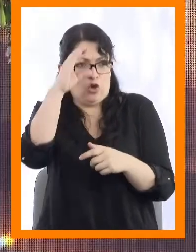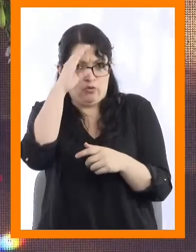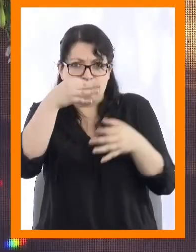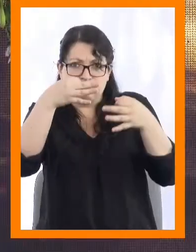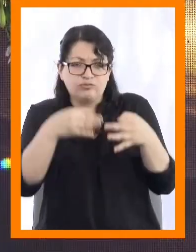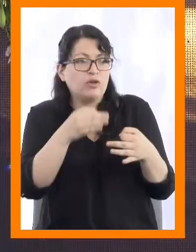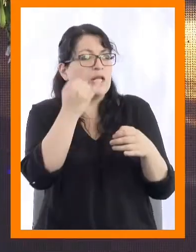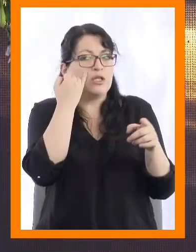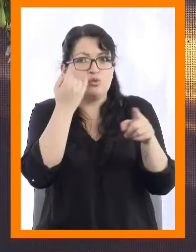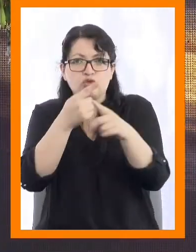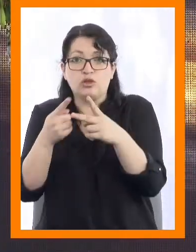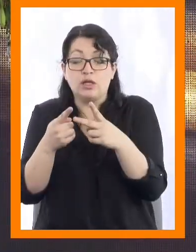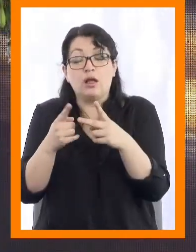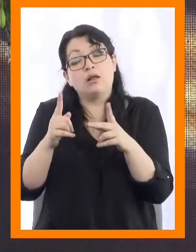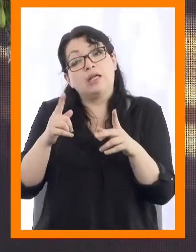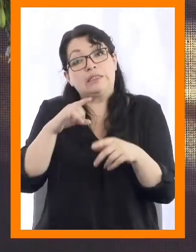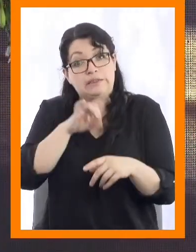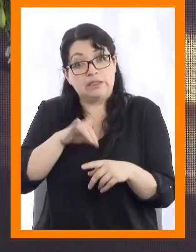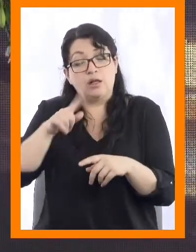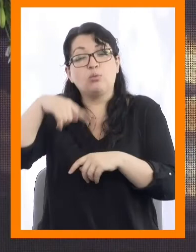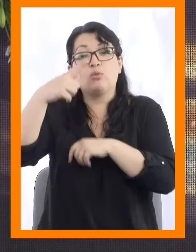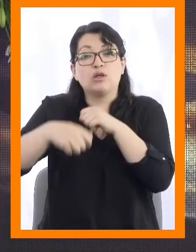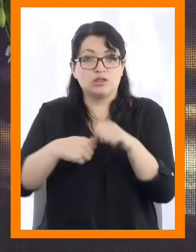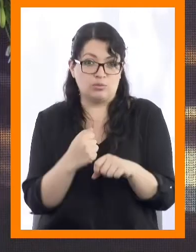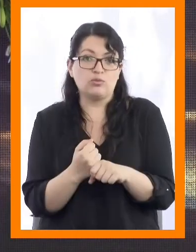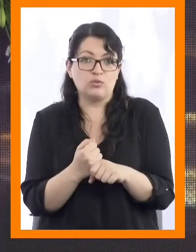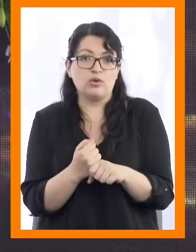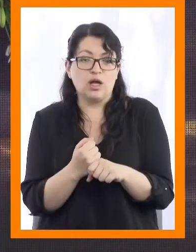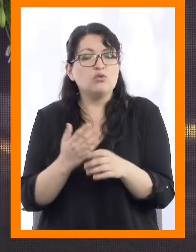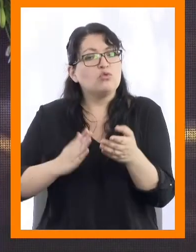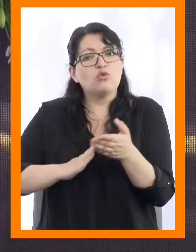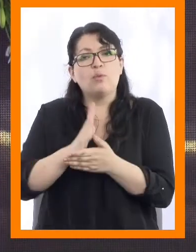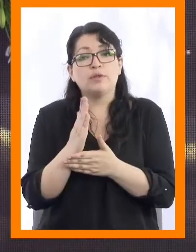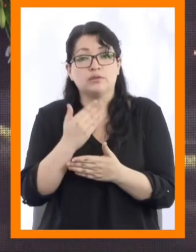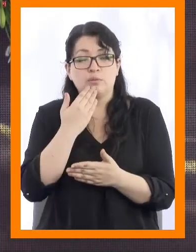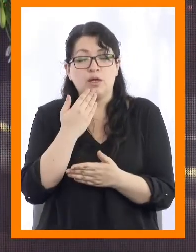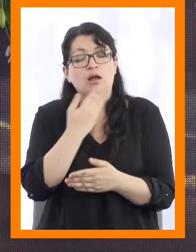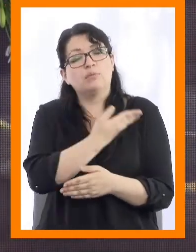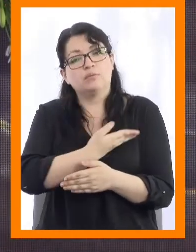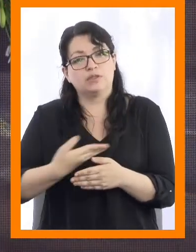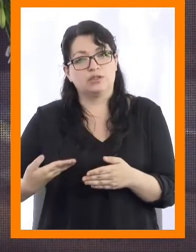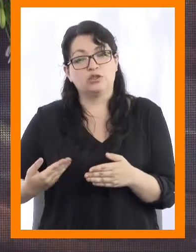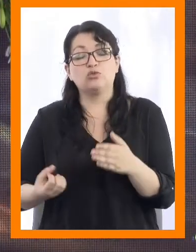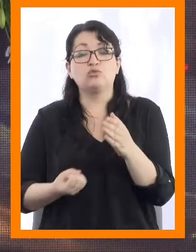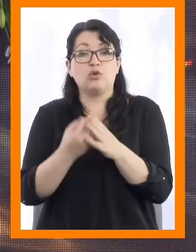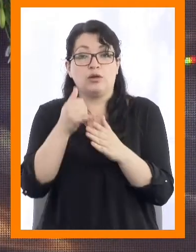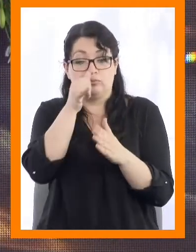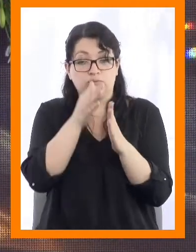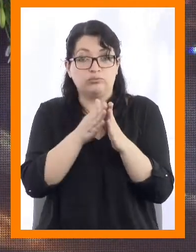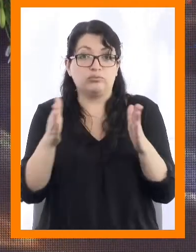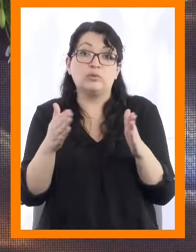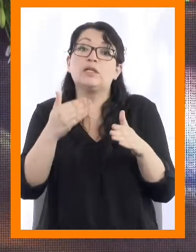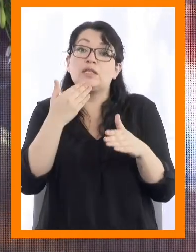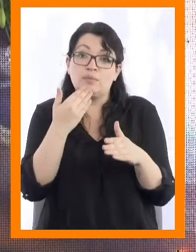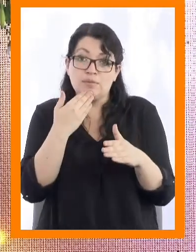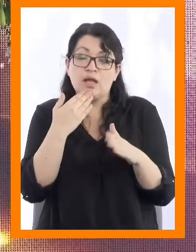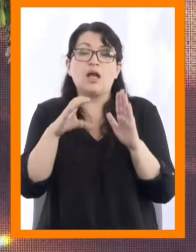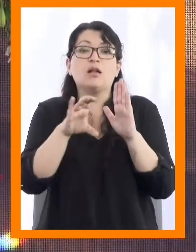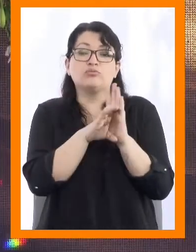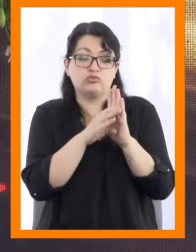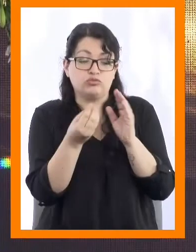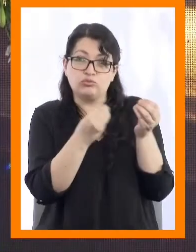En el caso de Chile, el próximo año estará marcado por el inicio de un nuevo periodo presidencial y la culminación del proceso constituyente.